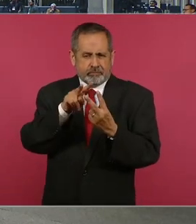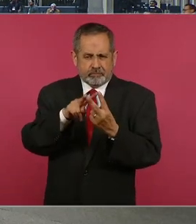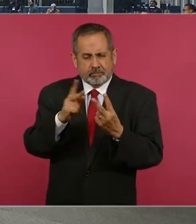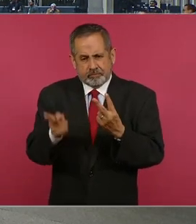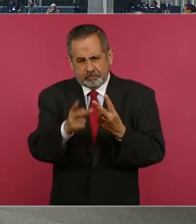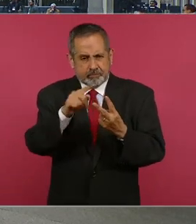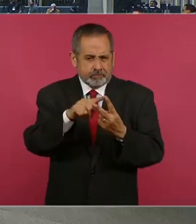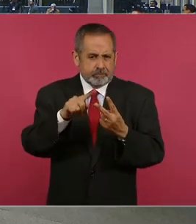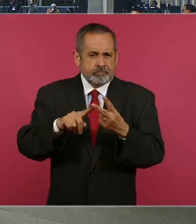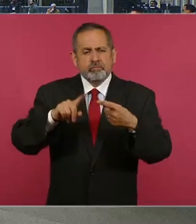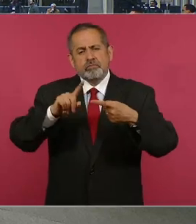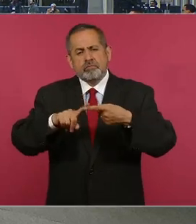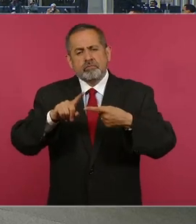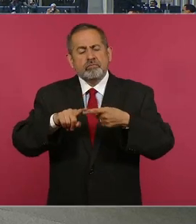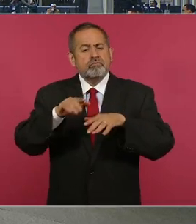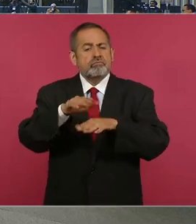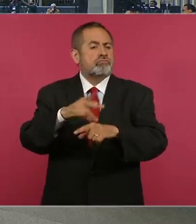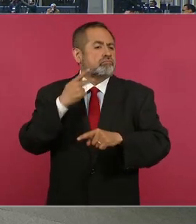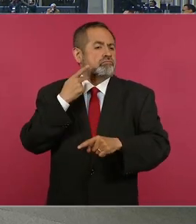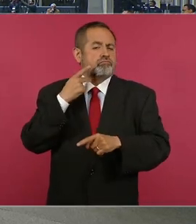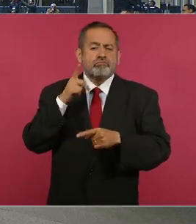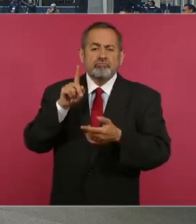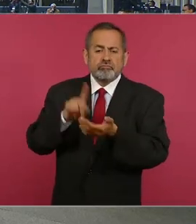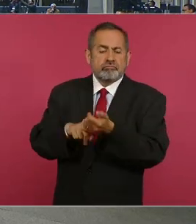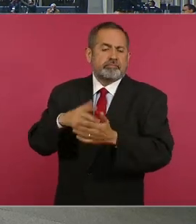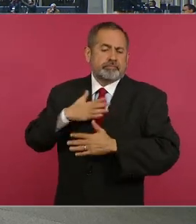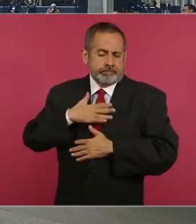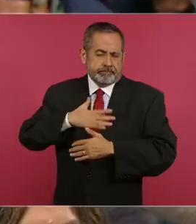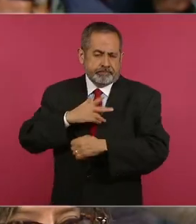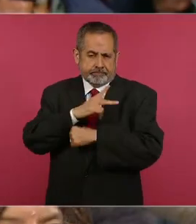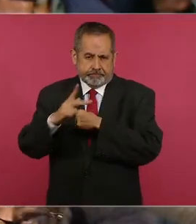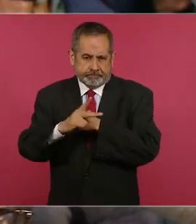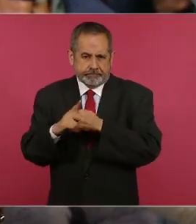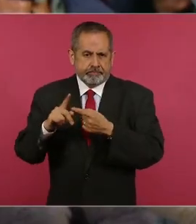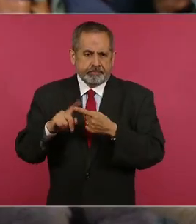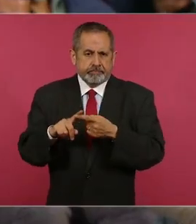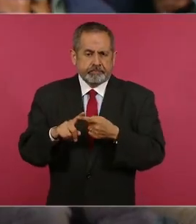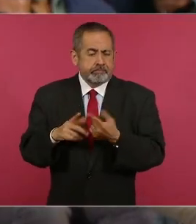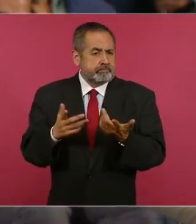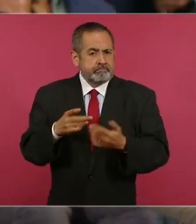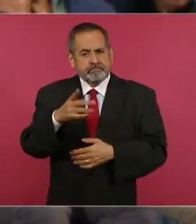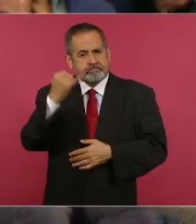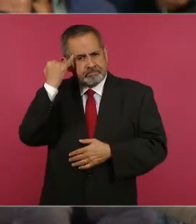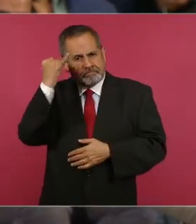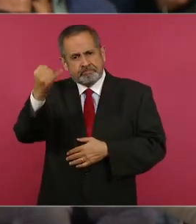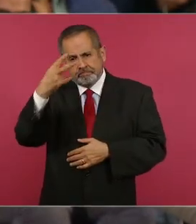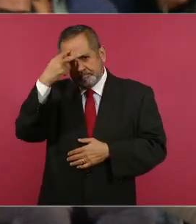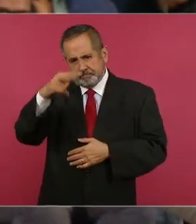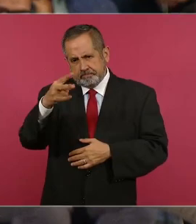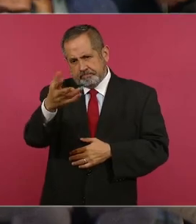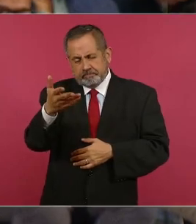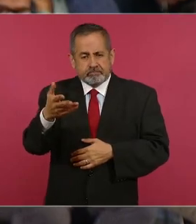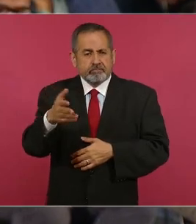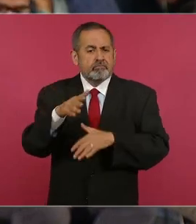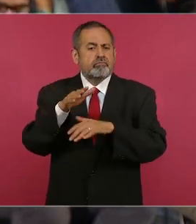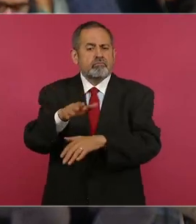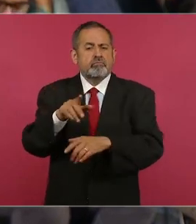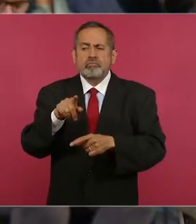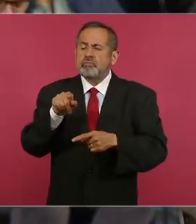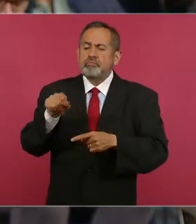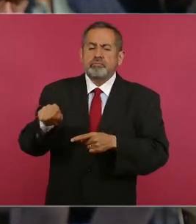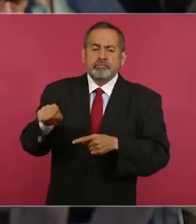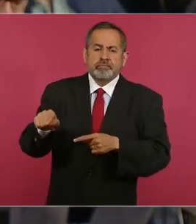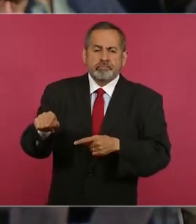El primero, sobre la situación política que está atravesando mi país. ¿Cuál es la postura de México relacionada